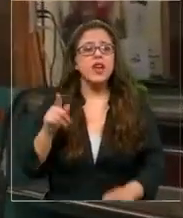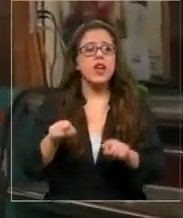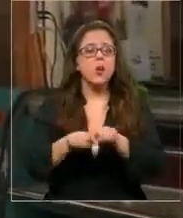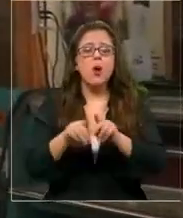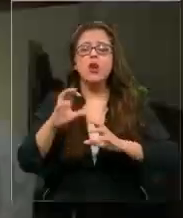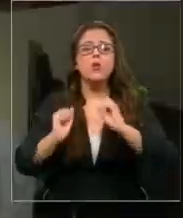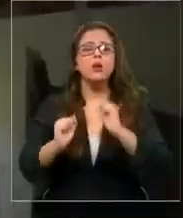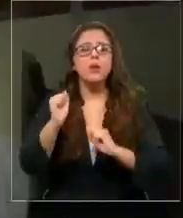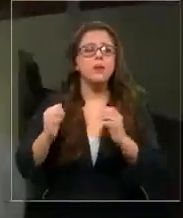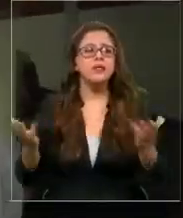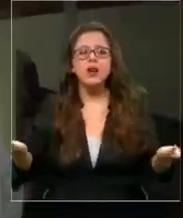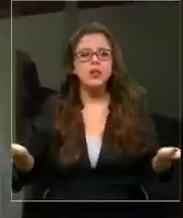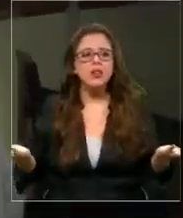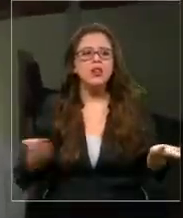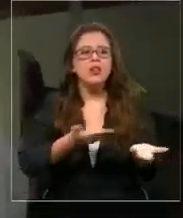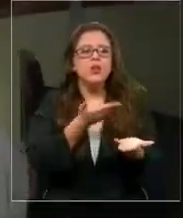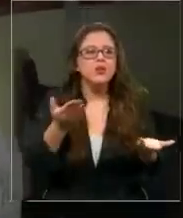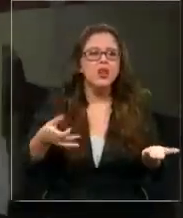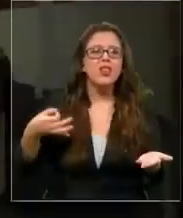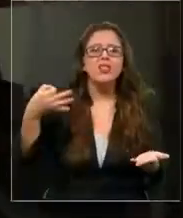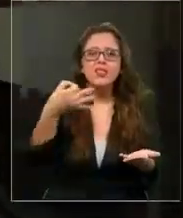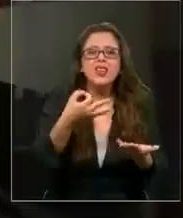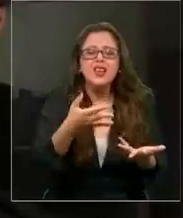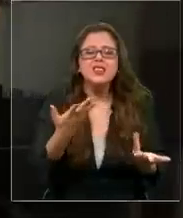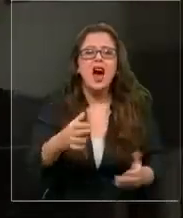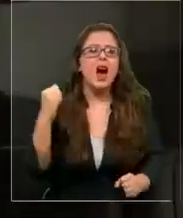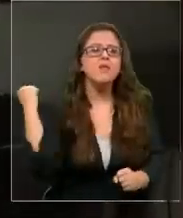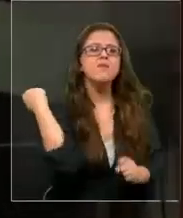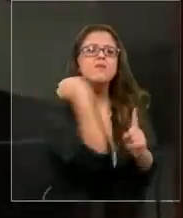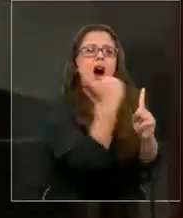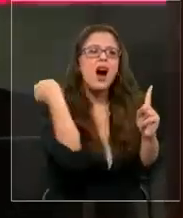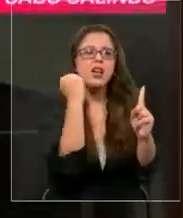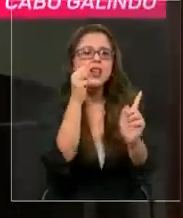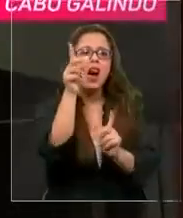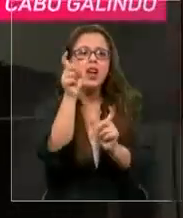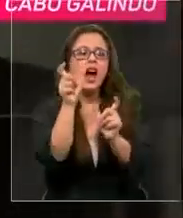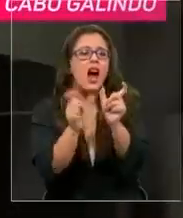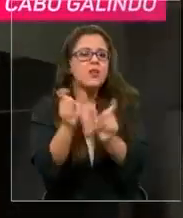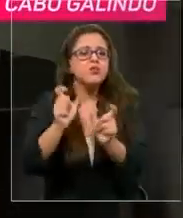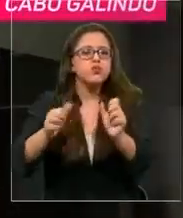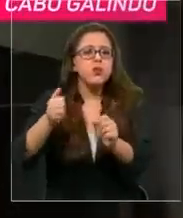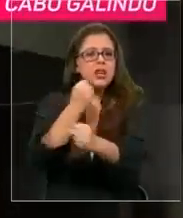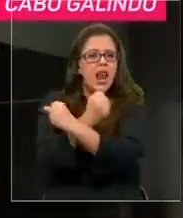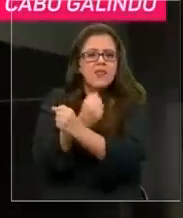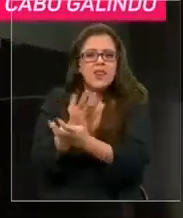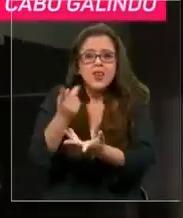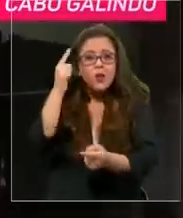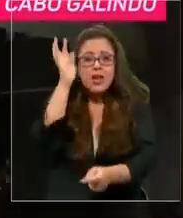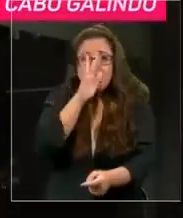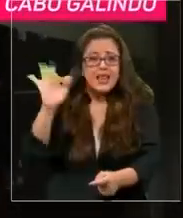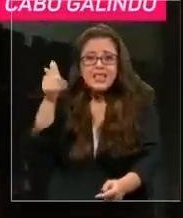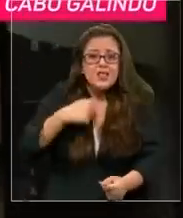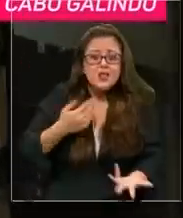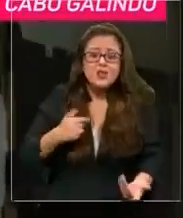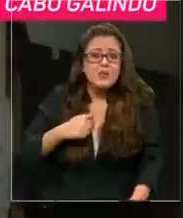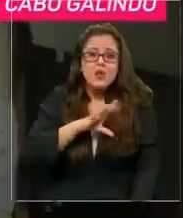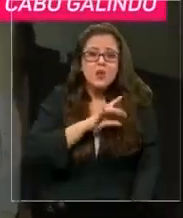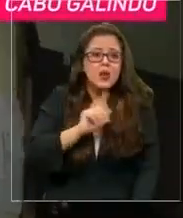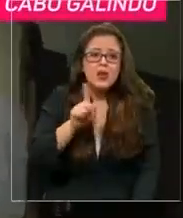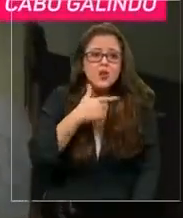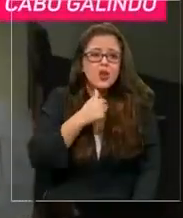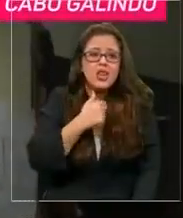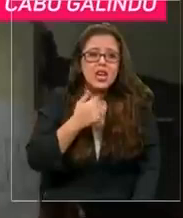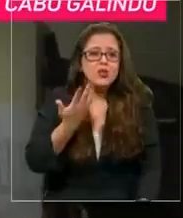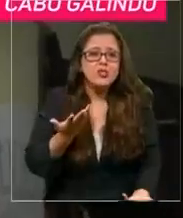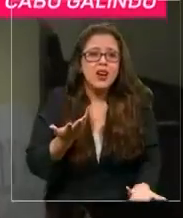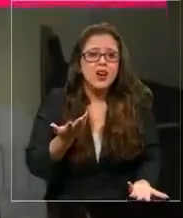me dijo un amigo, oye, ustedes andan diciendo que matan los carabineros, imagínate cómo quedamos nosotros. Bueno, ahí ya me está doliendo, no quiero caer